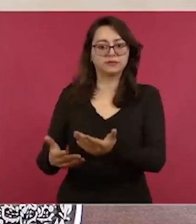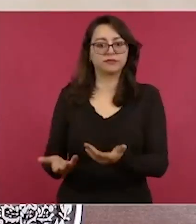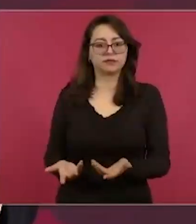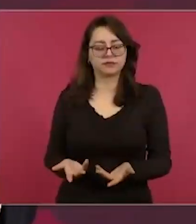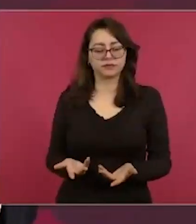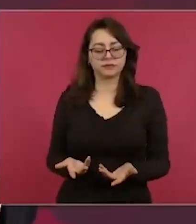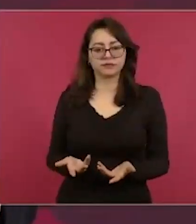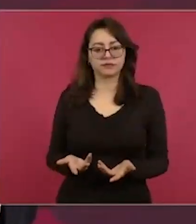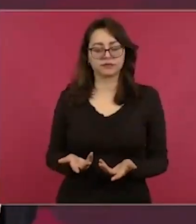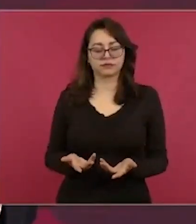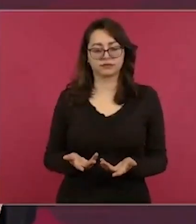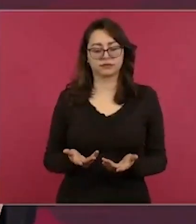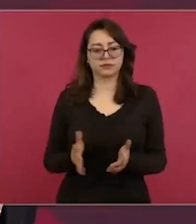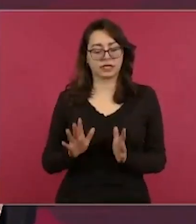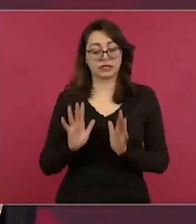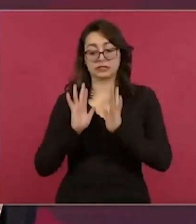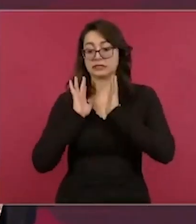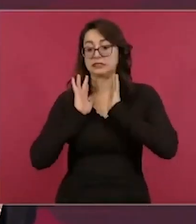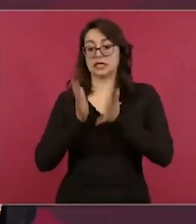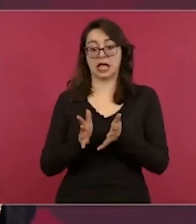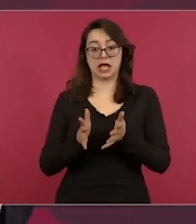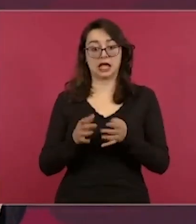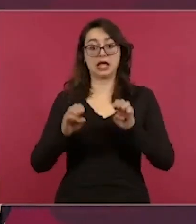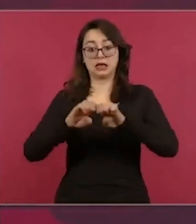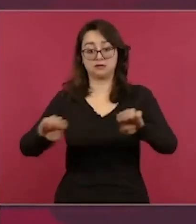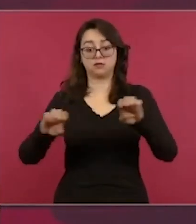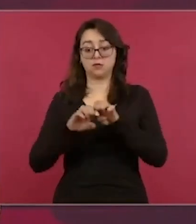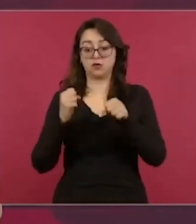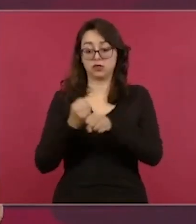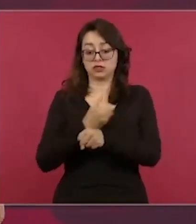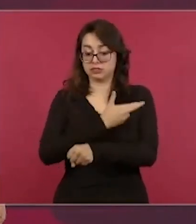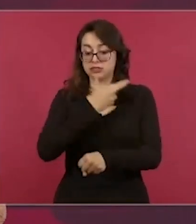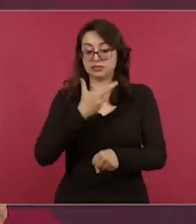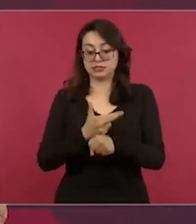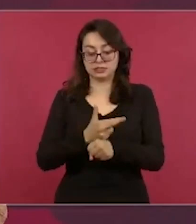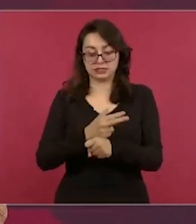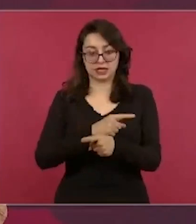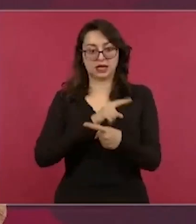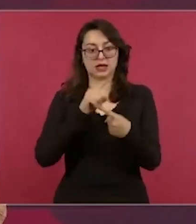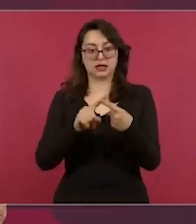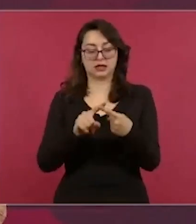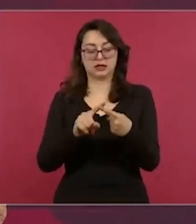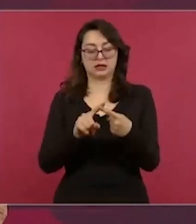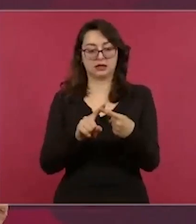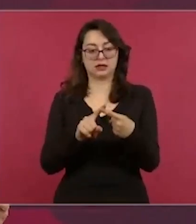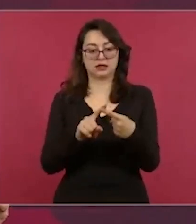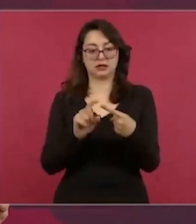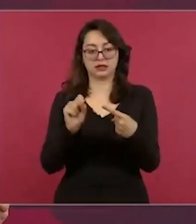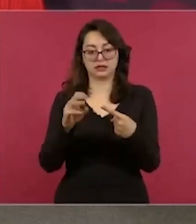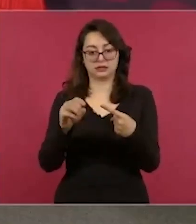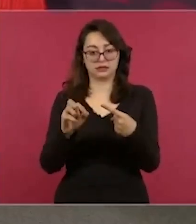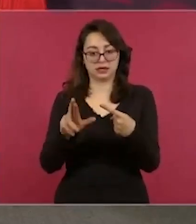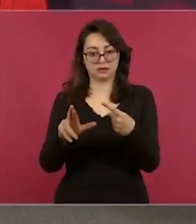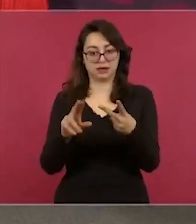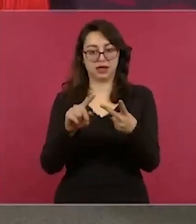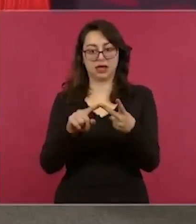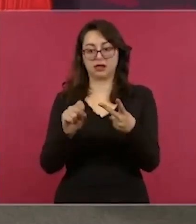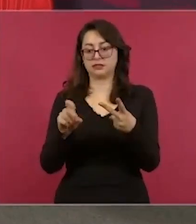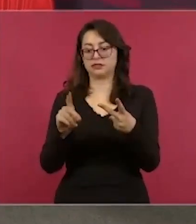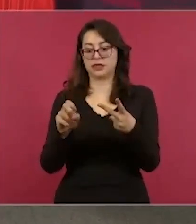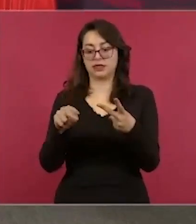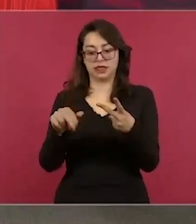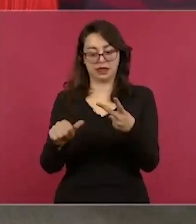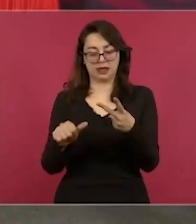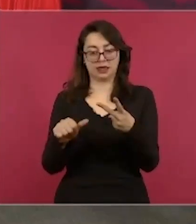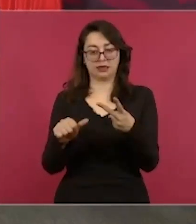los secretarios, va a estar el secretario de Marina, de Defensa,